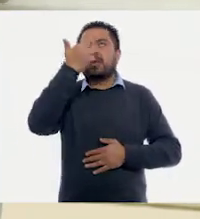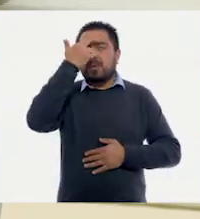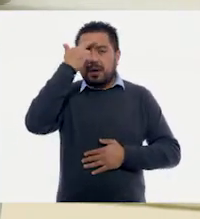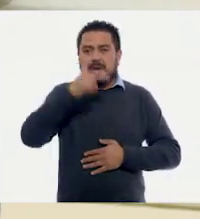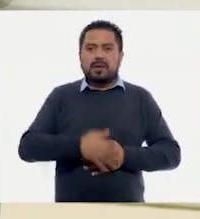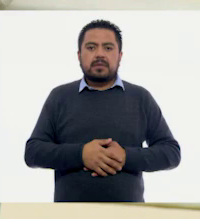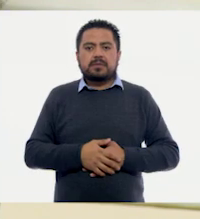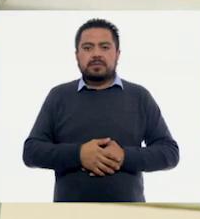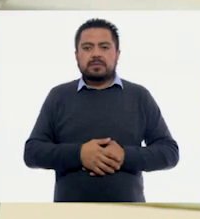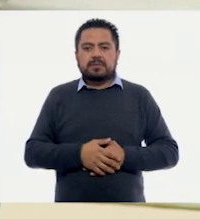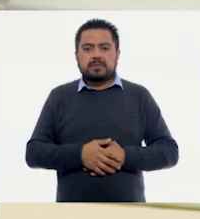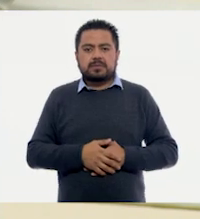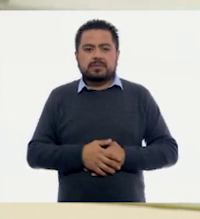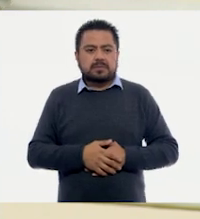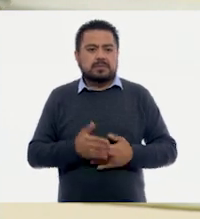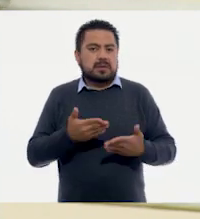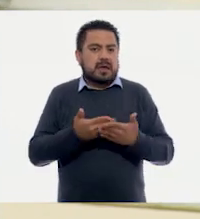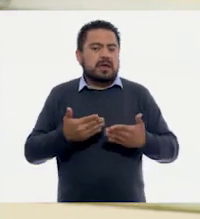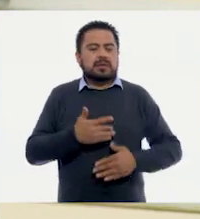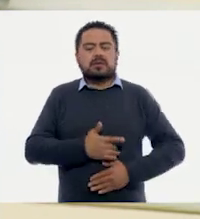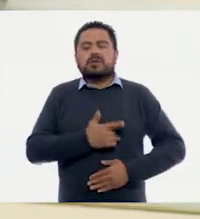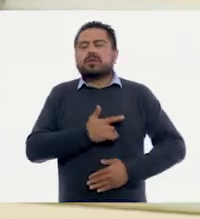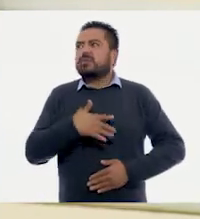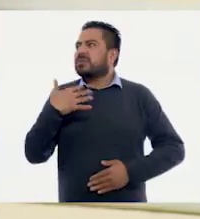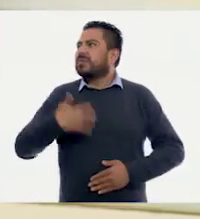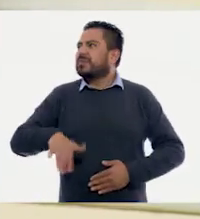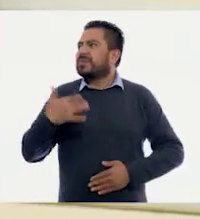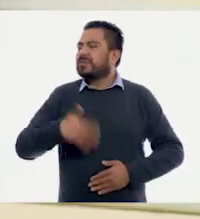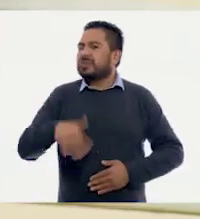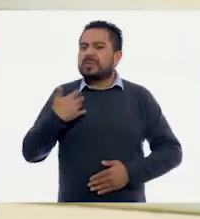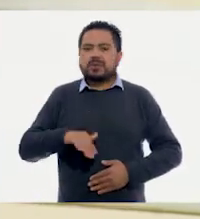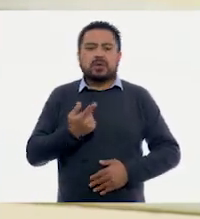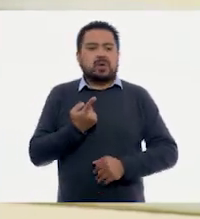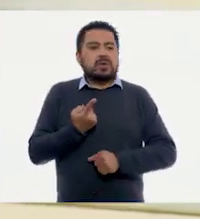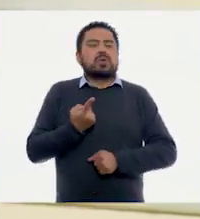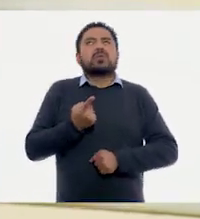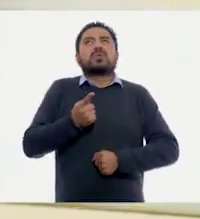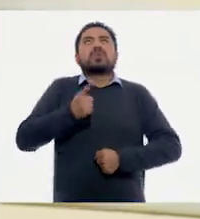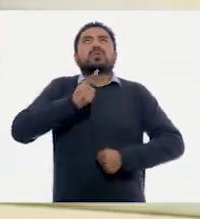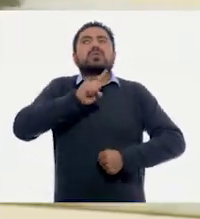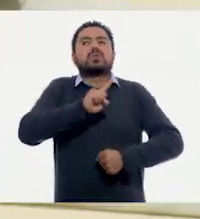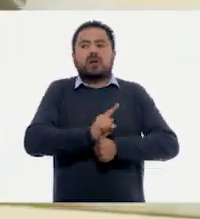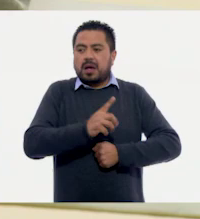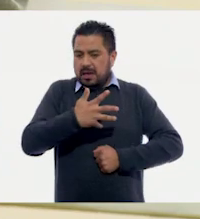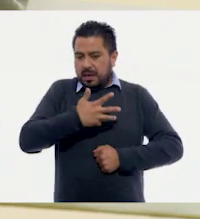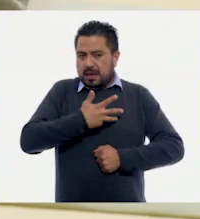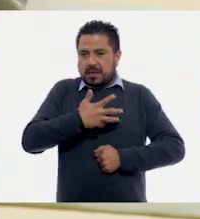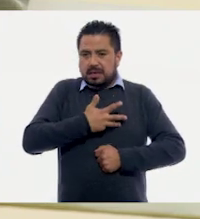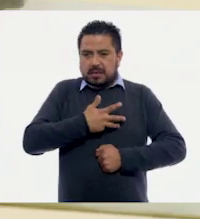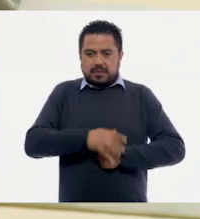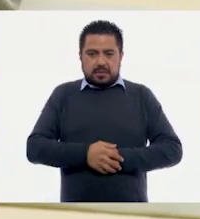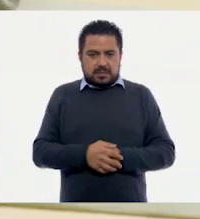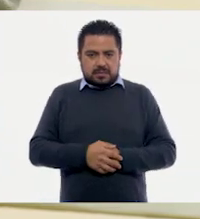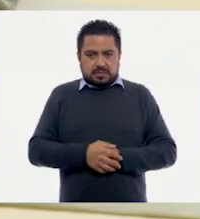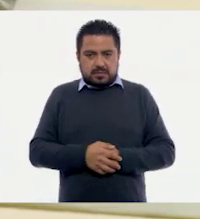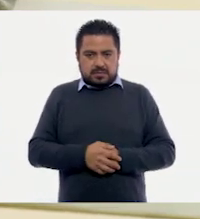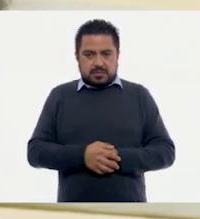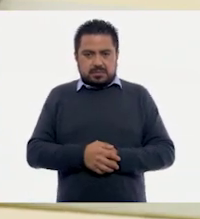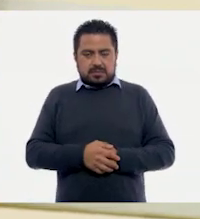Ya está mi su suspirar. Había una vez